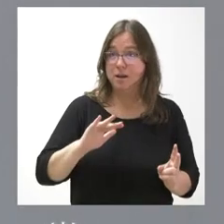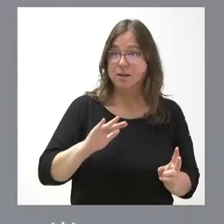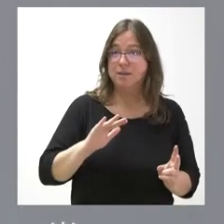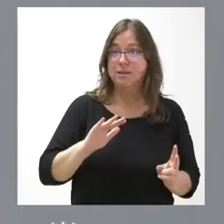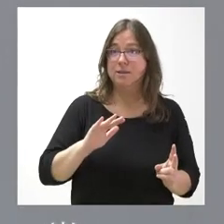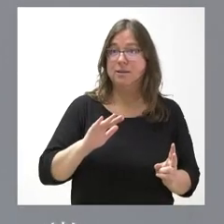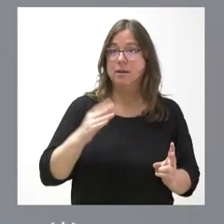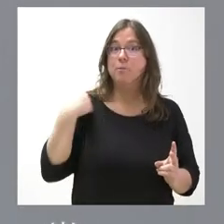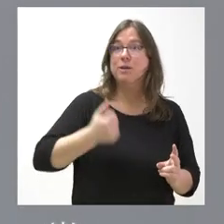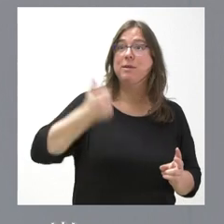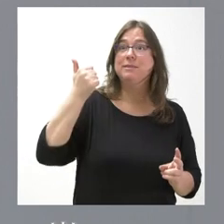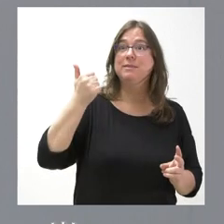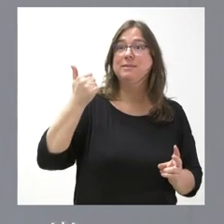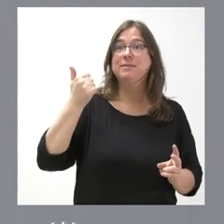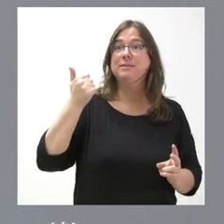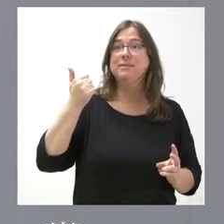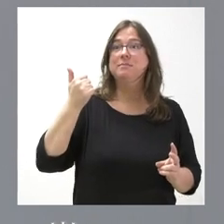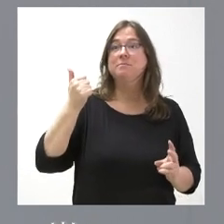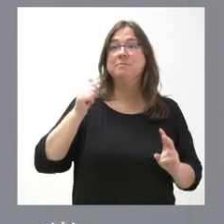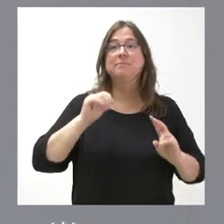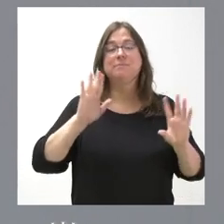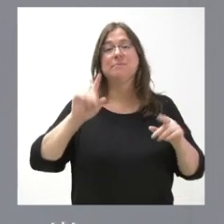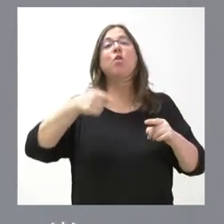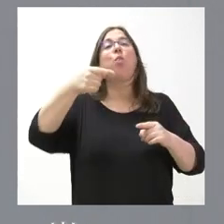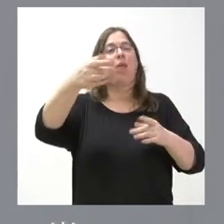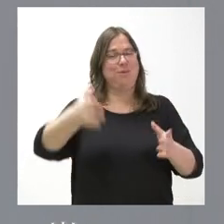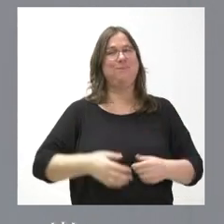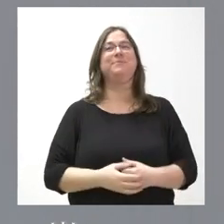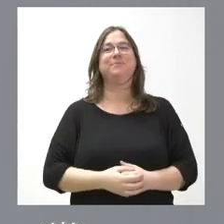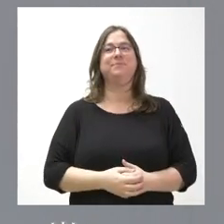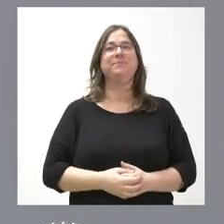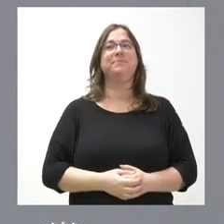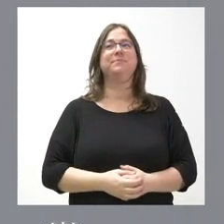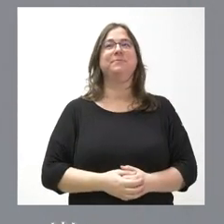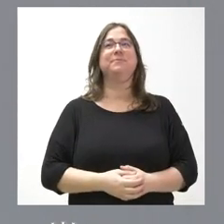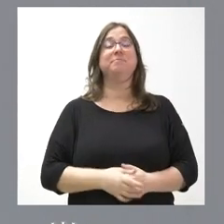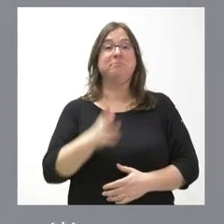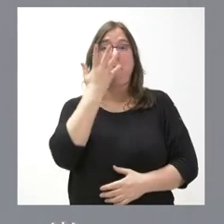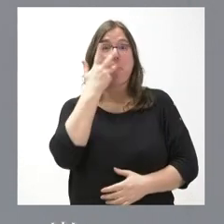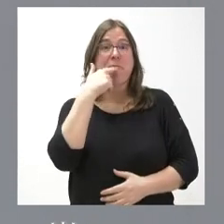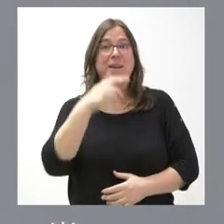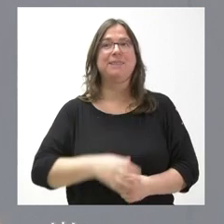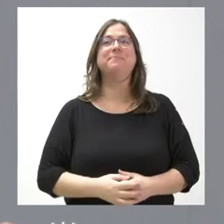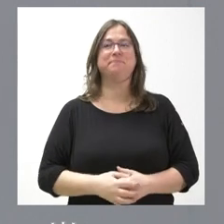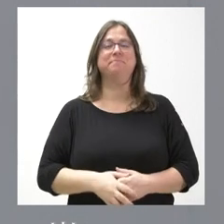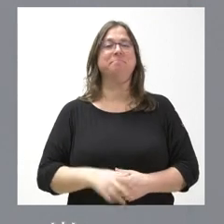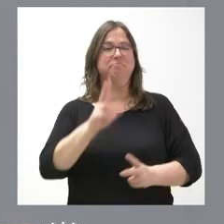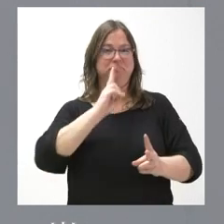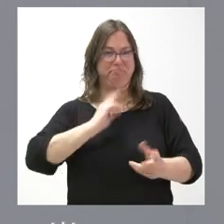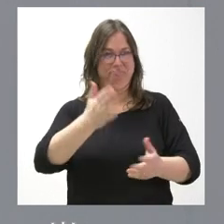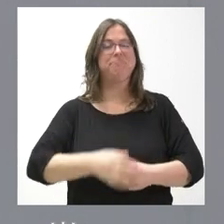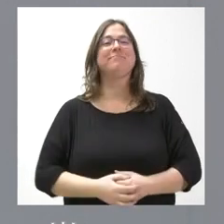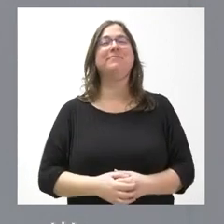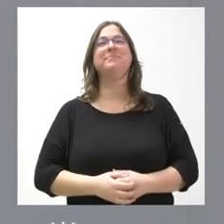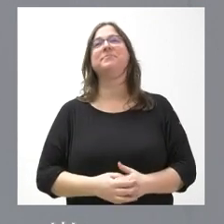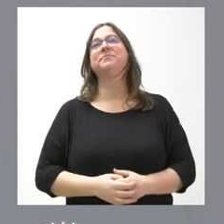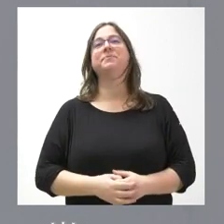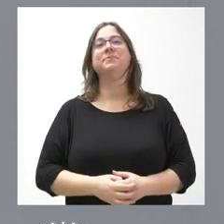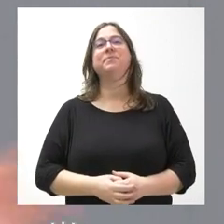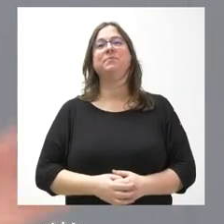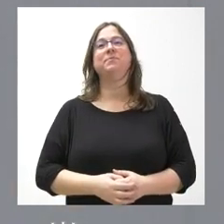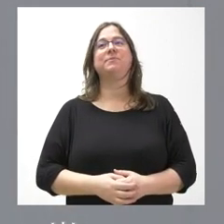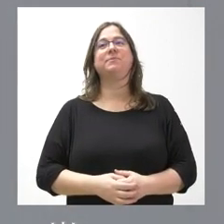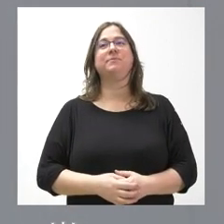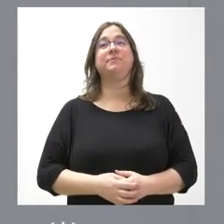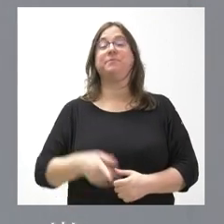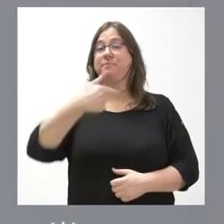pues